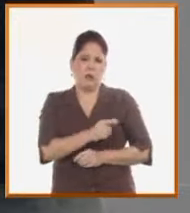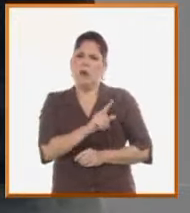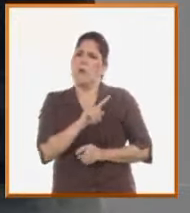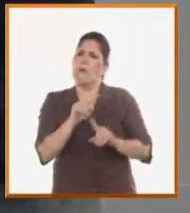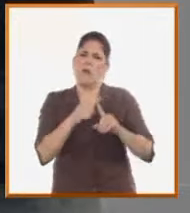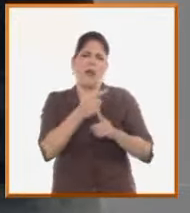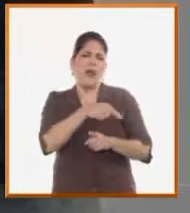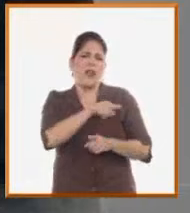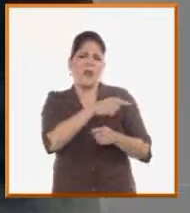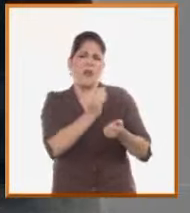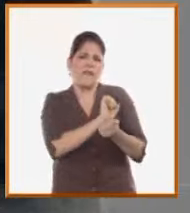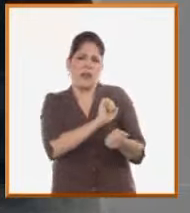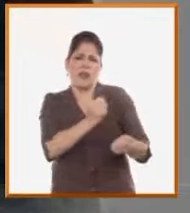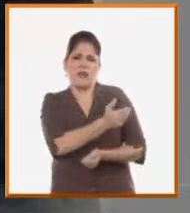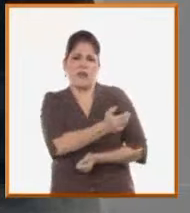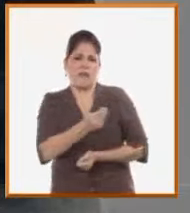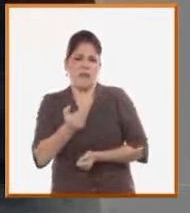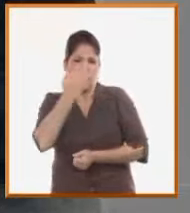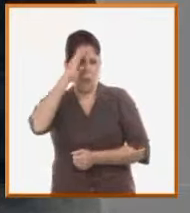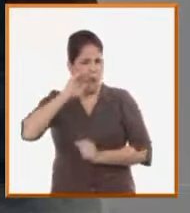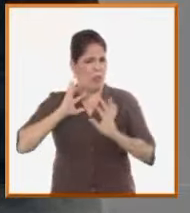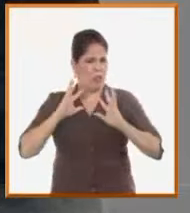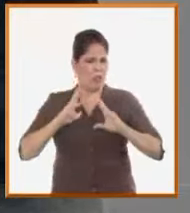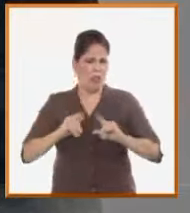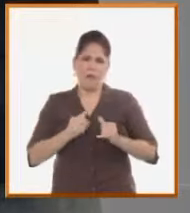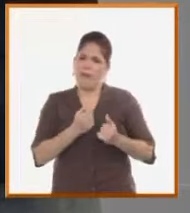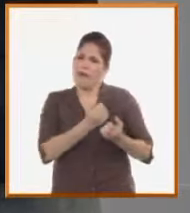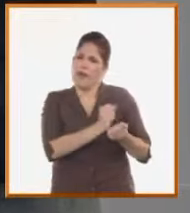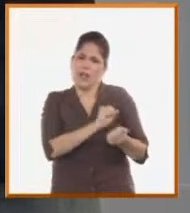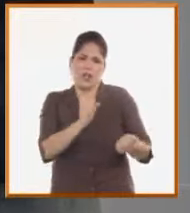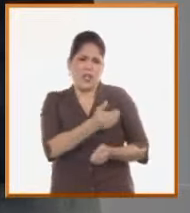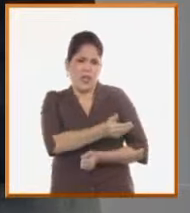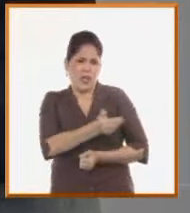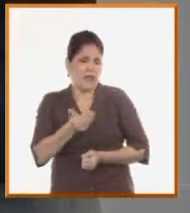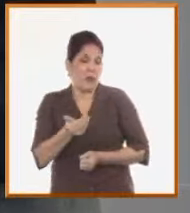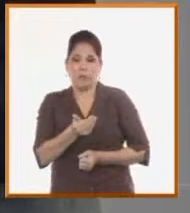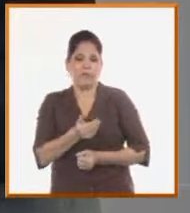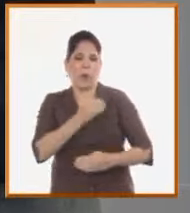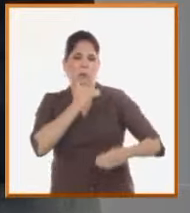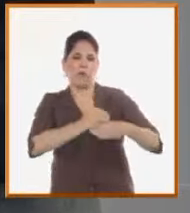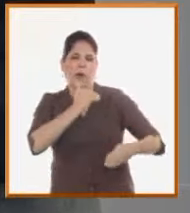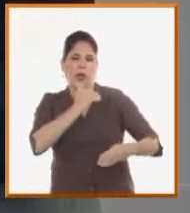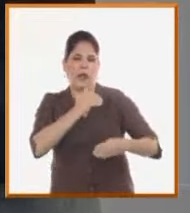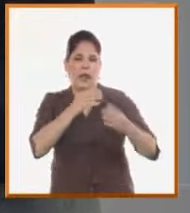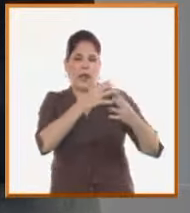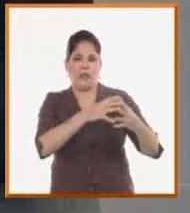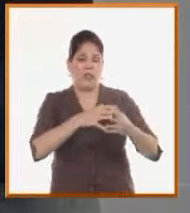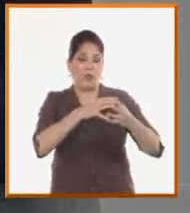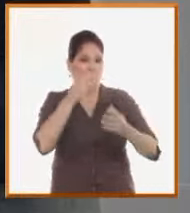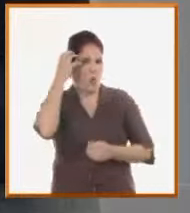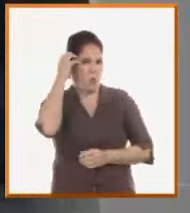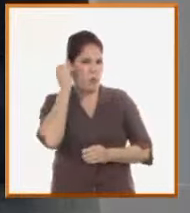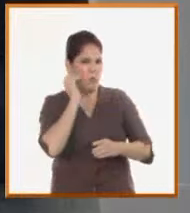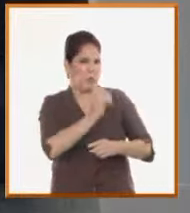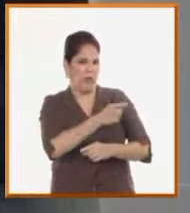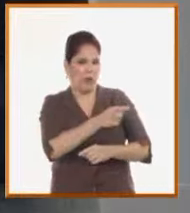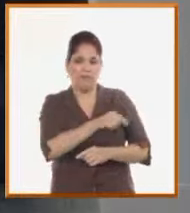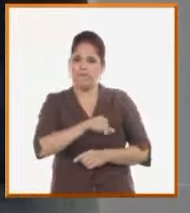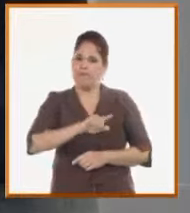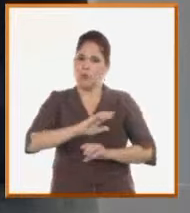libremente los ciudadanos norteamericanos pudieran visitar y hacer turismo en Cuba?